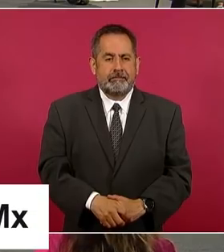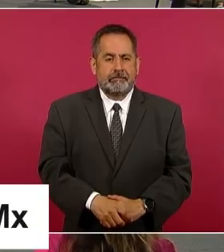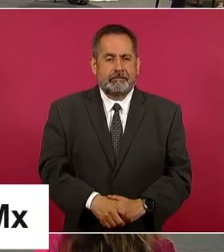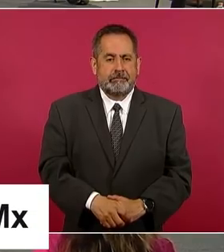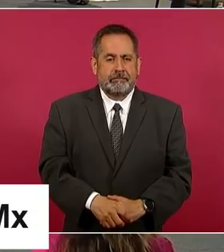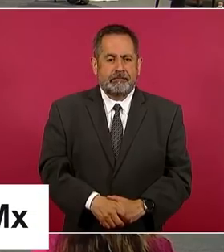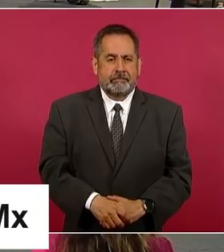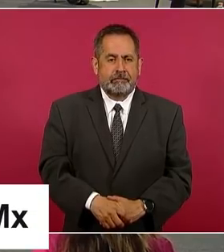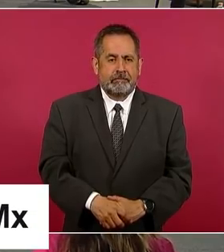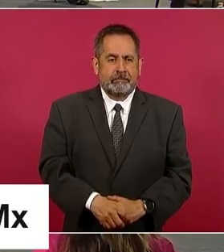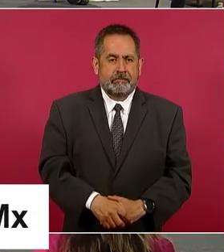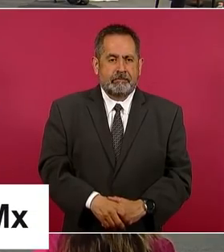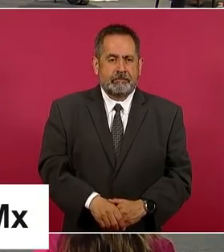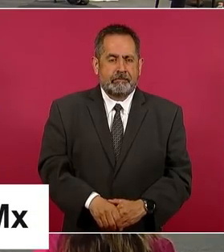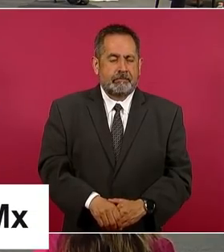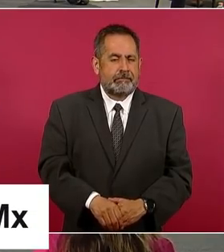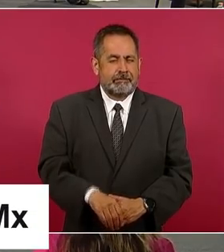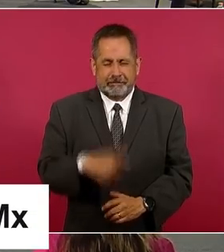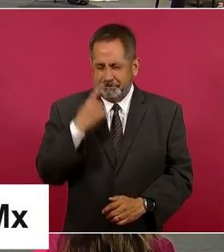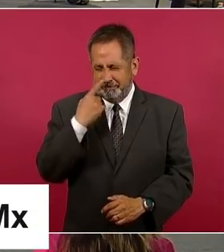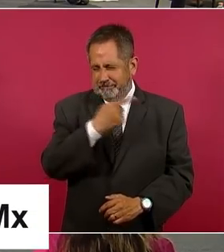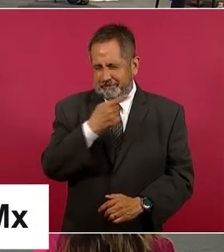Es para que vean el nivel.